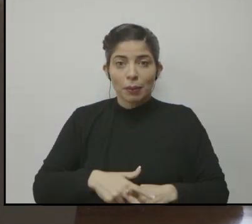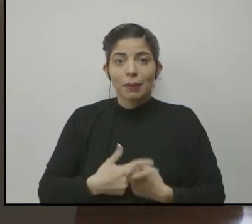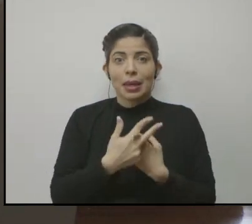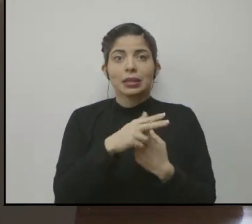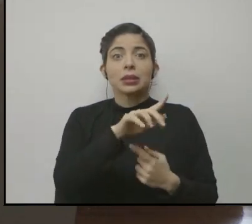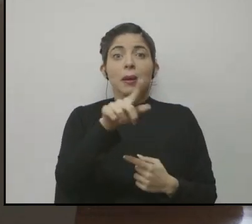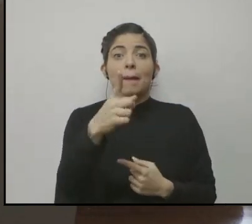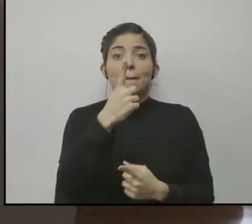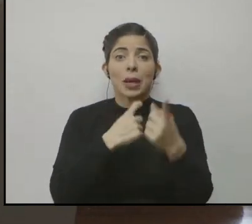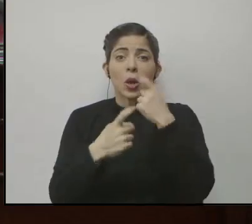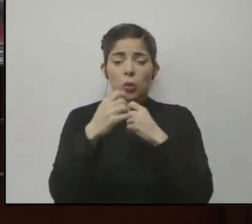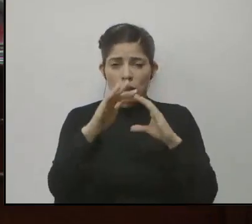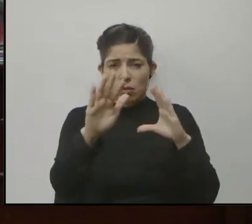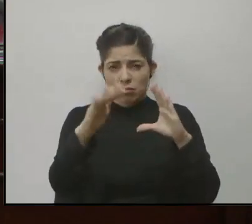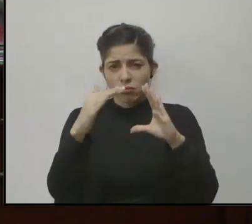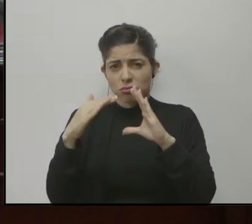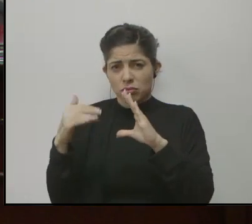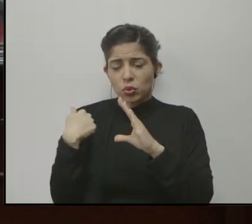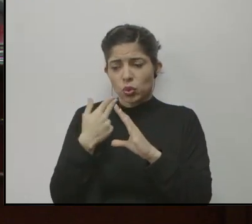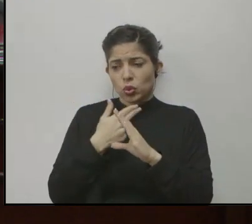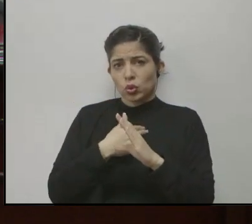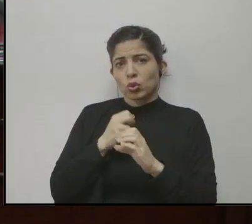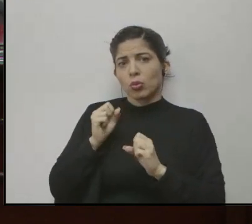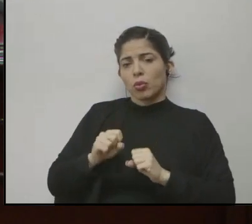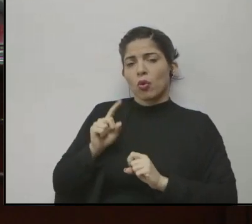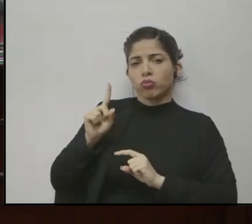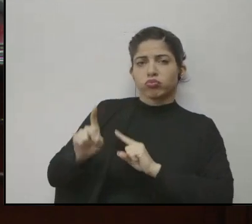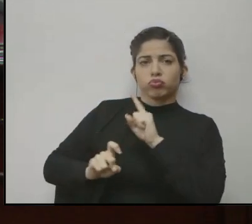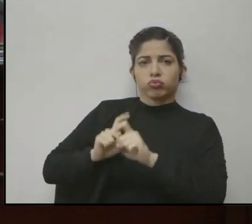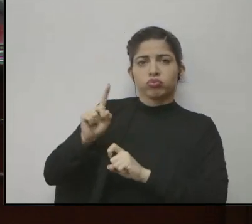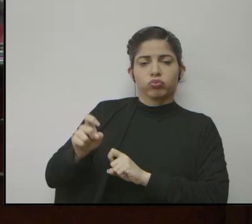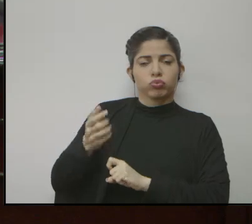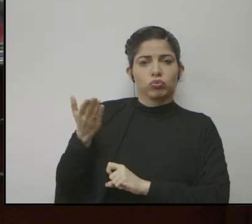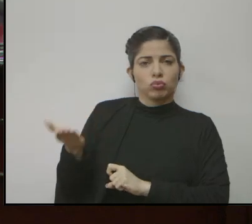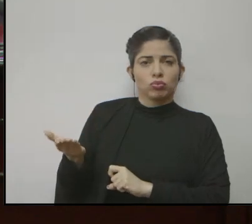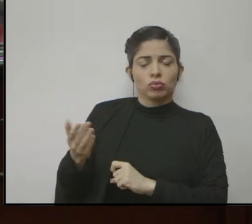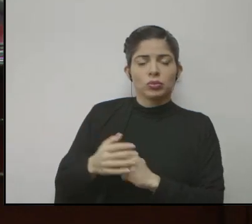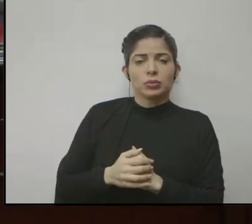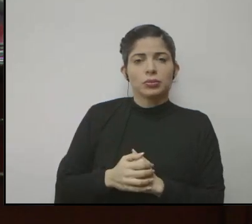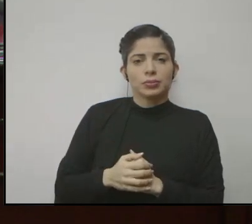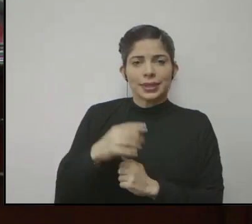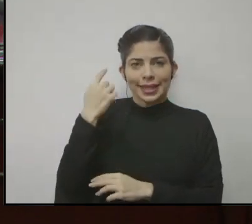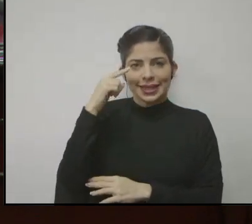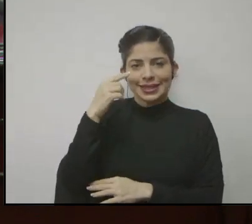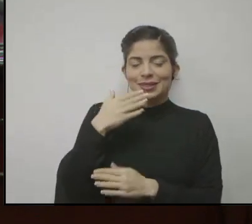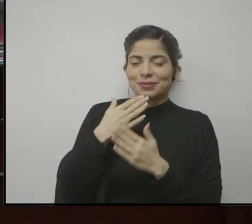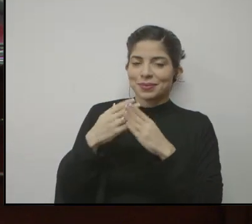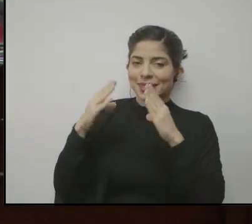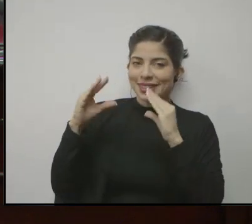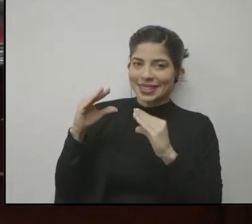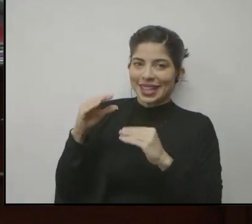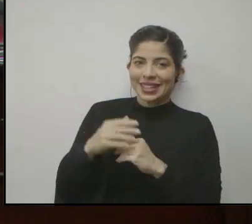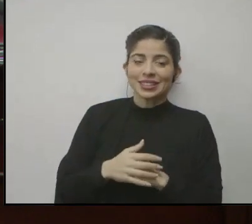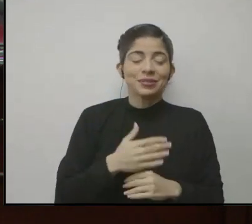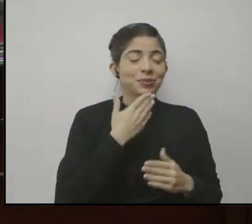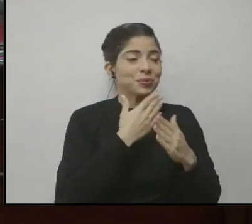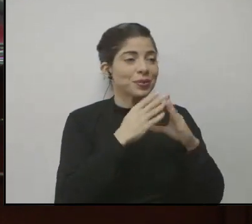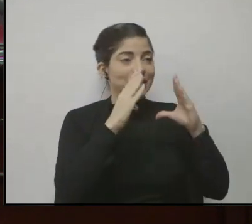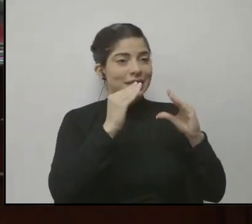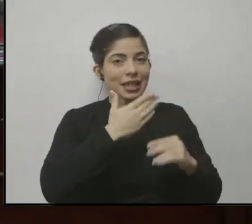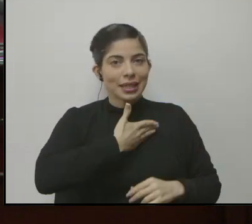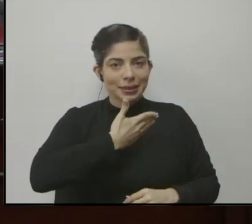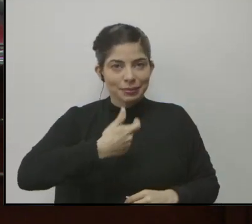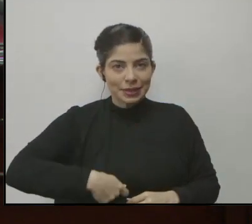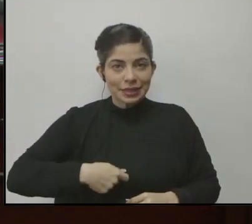enviar sus preguntas para nosotros poder planteárselas también a doña Giselle. Muy buenas tardes, ministra. Buenas tardes, señor